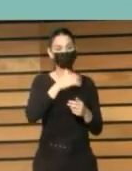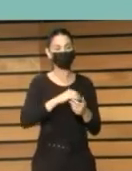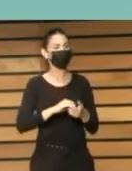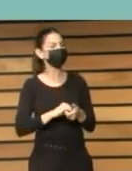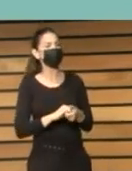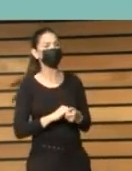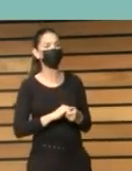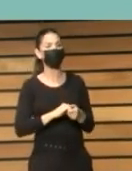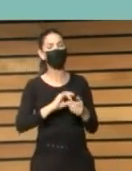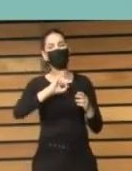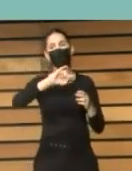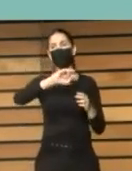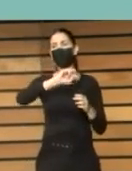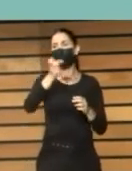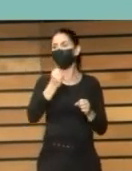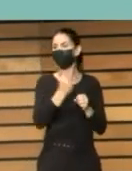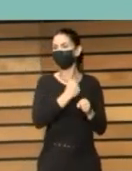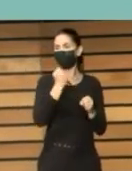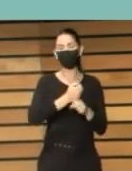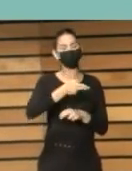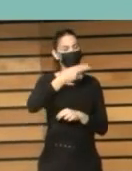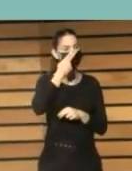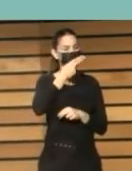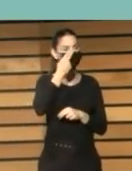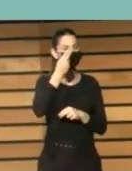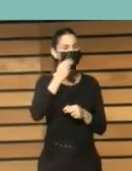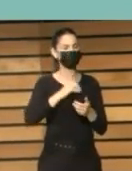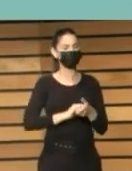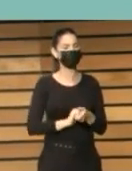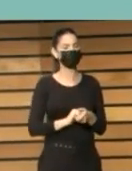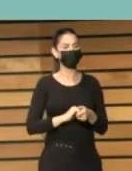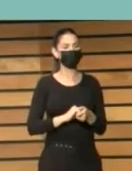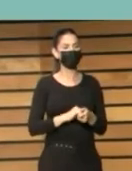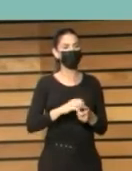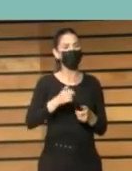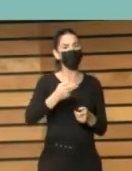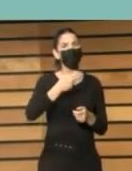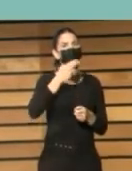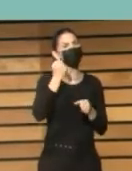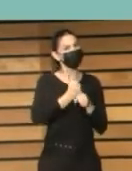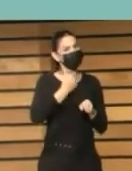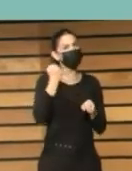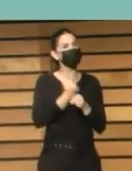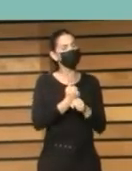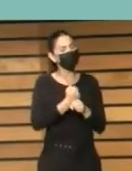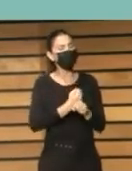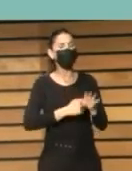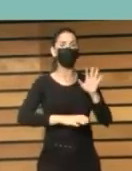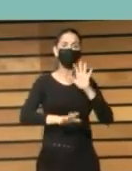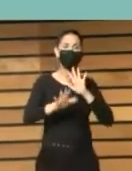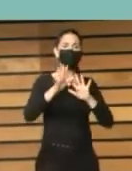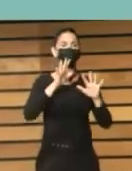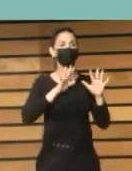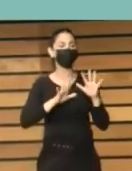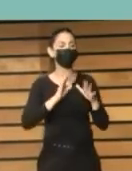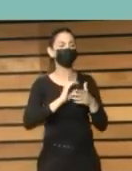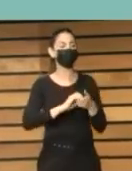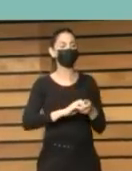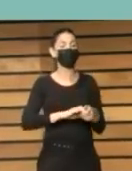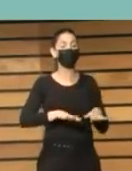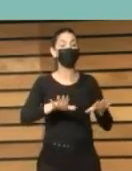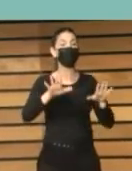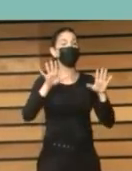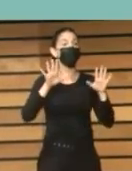otro trabajo muy interesante que a mí me parece es un trabajo bastante complejo pero existe